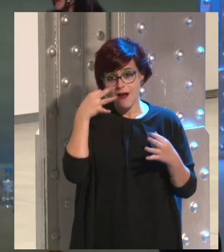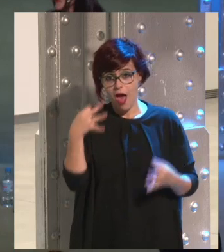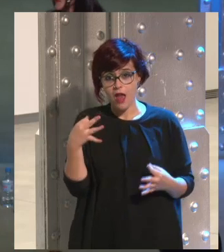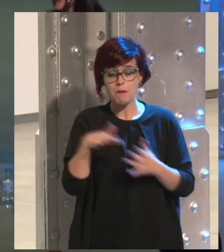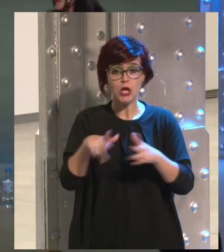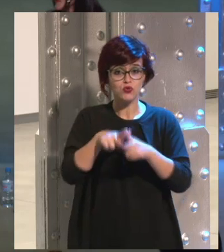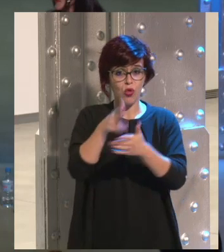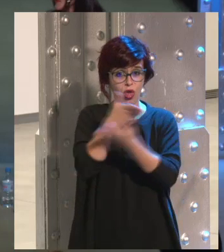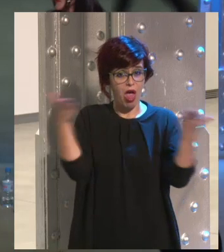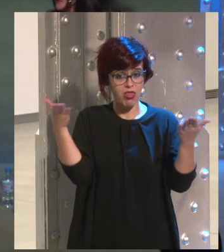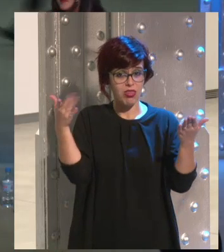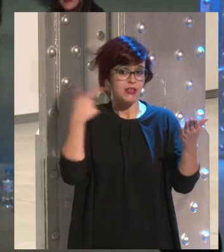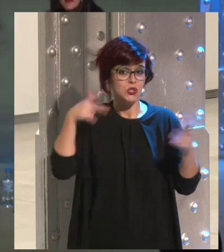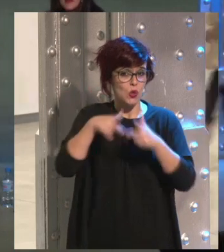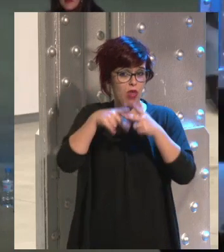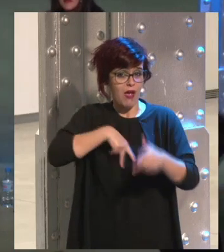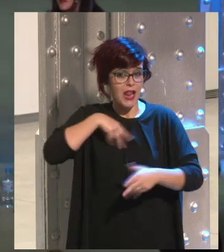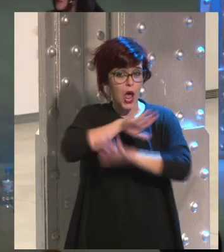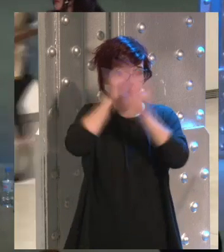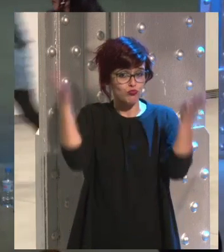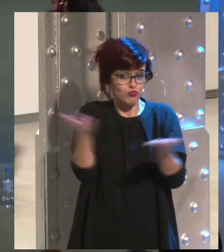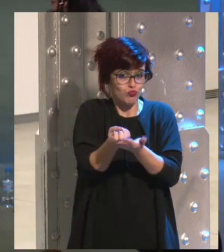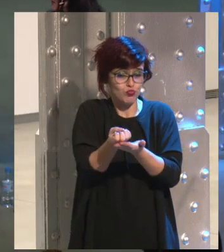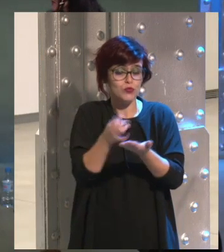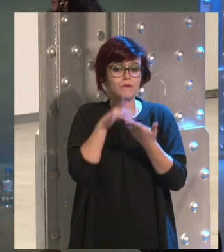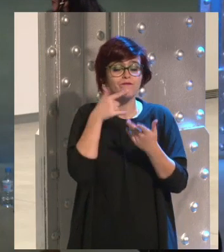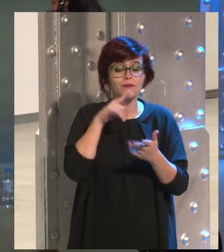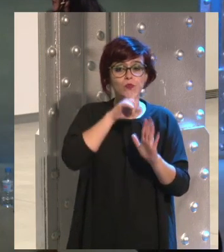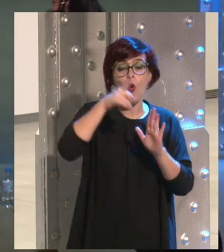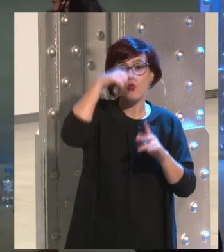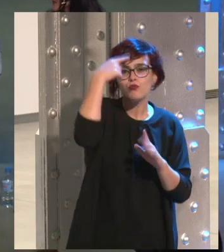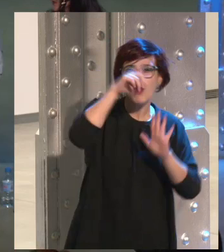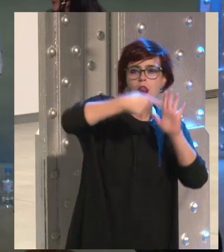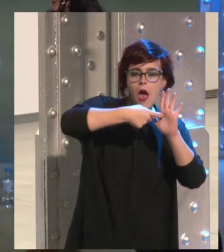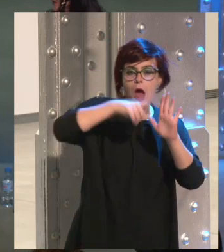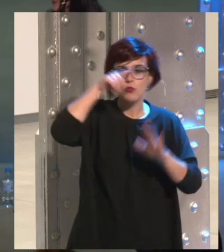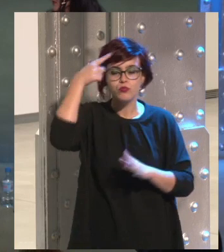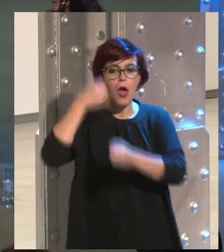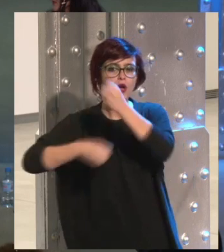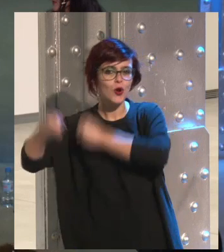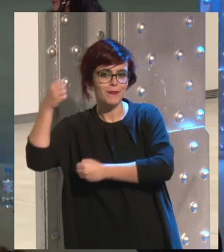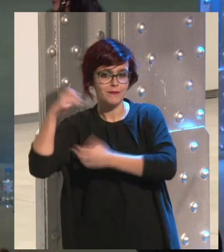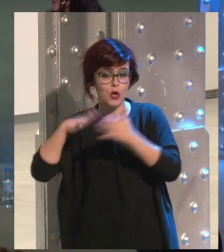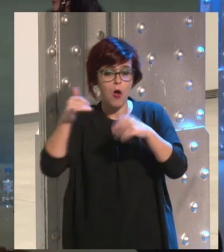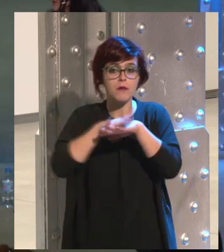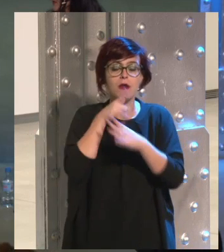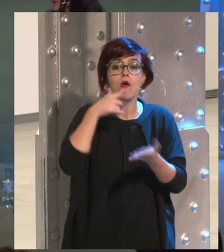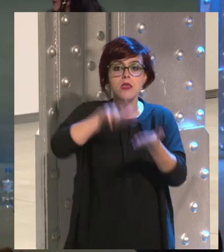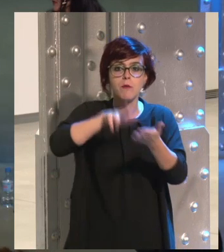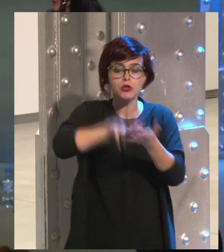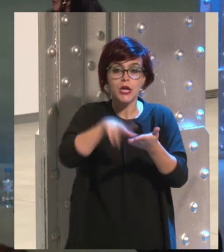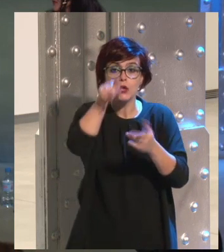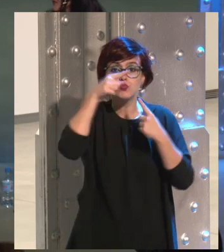en esta sociedad y en todas las sociedades en cuanto a la cultura legal y la cultura económica. Yo creo que no es de recibo que tú no te hayas leído tu hipoteca